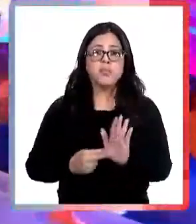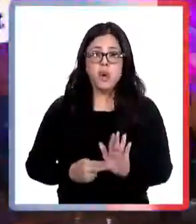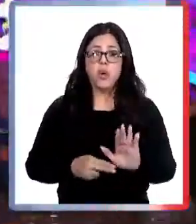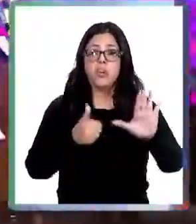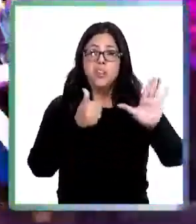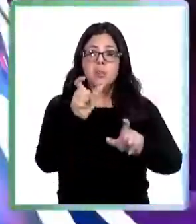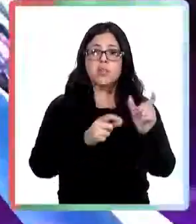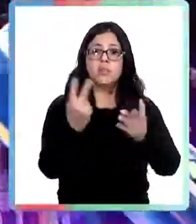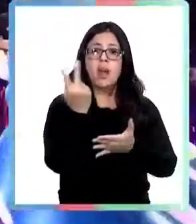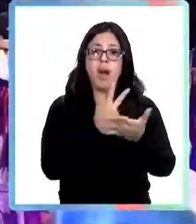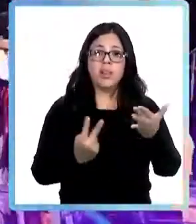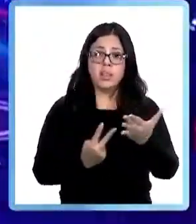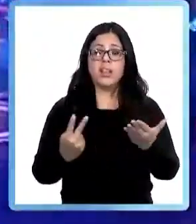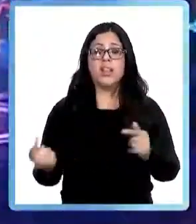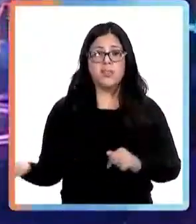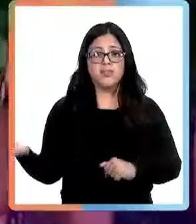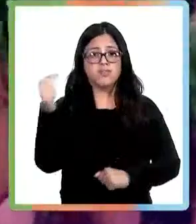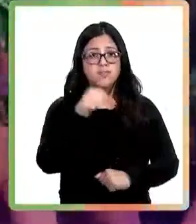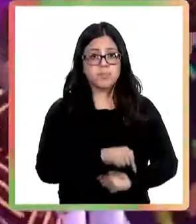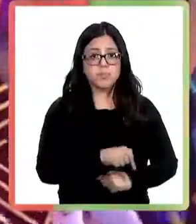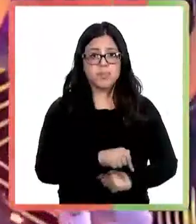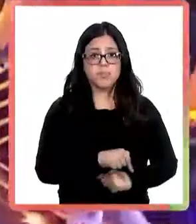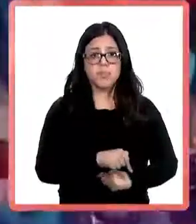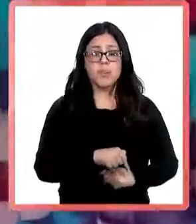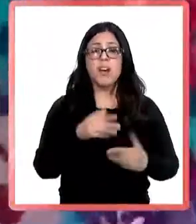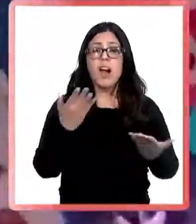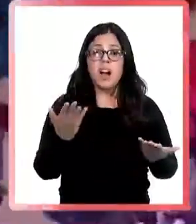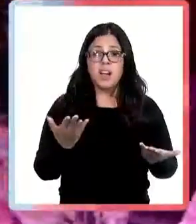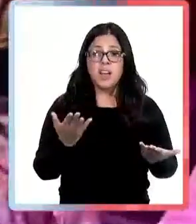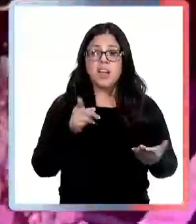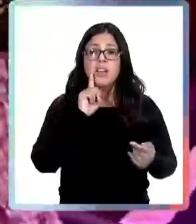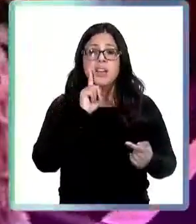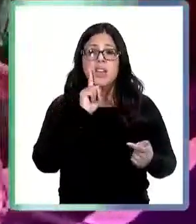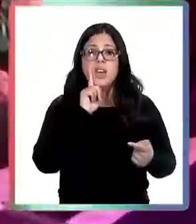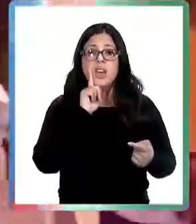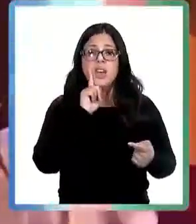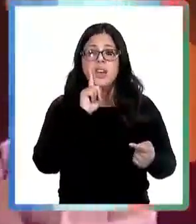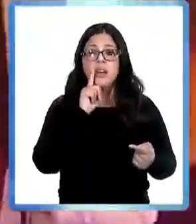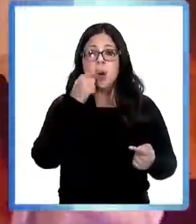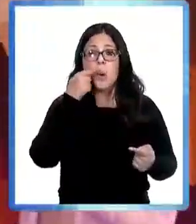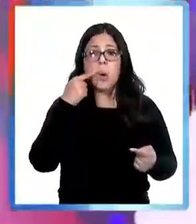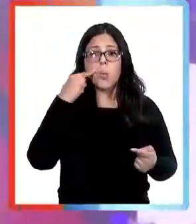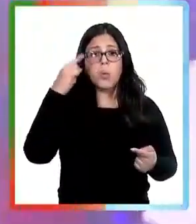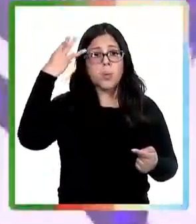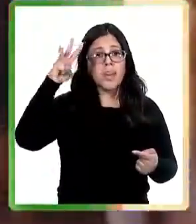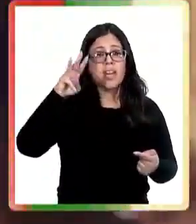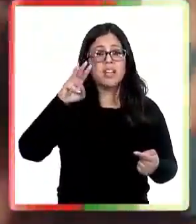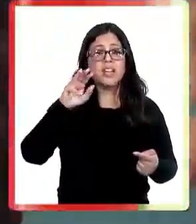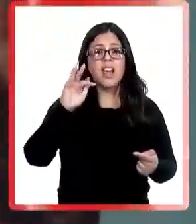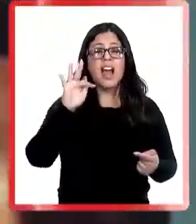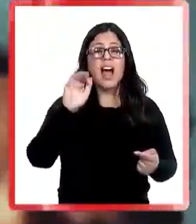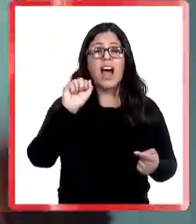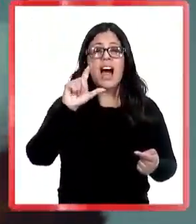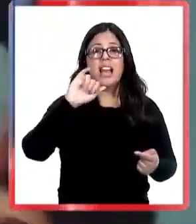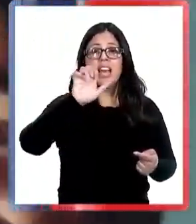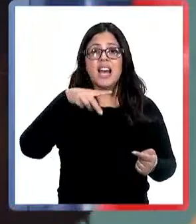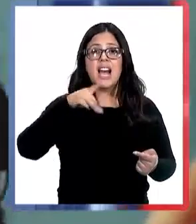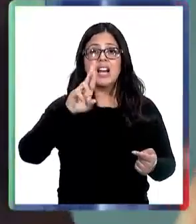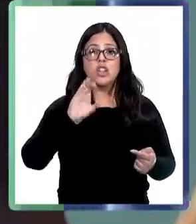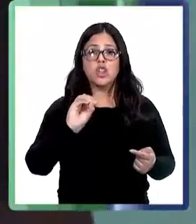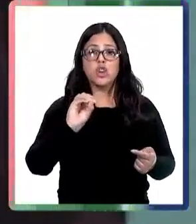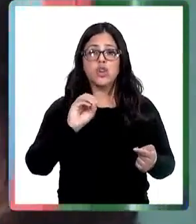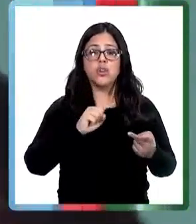primeros seis artistas que pisarán la quinta vergara entre los confirmados se encuentra el cantante mexicano Alejandro Fernández y el